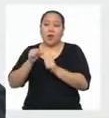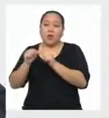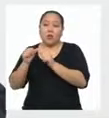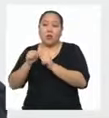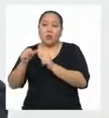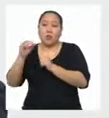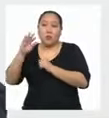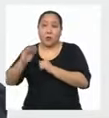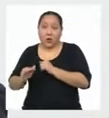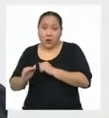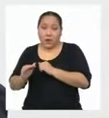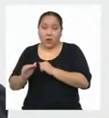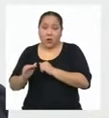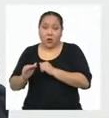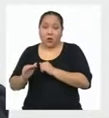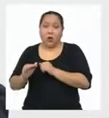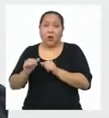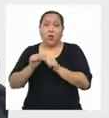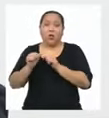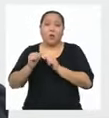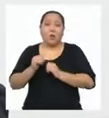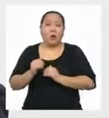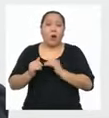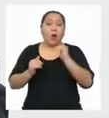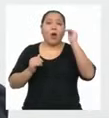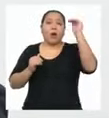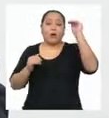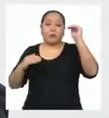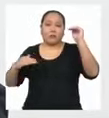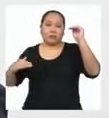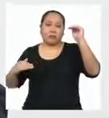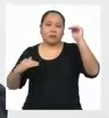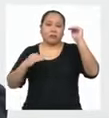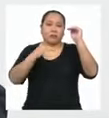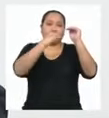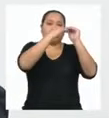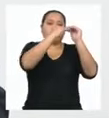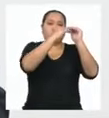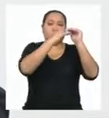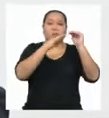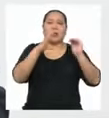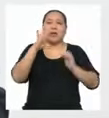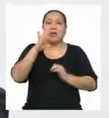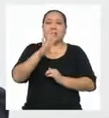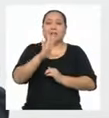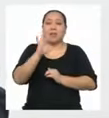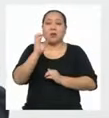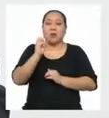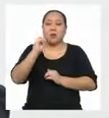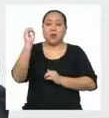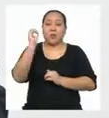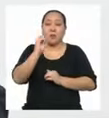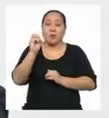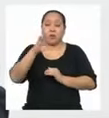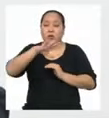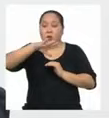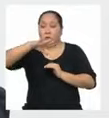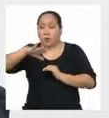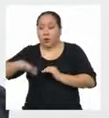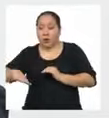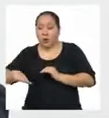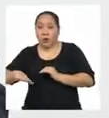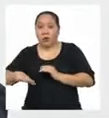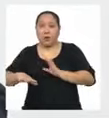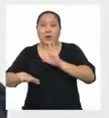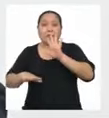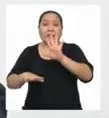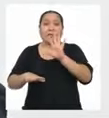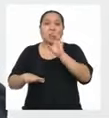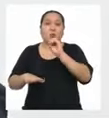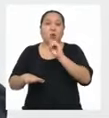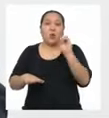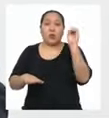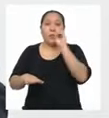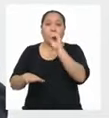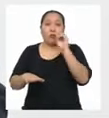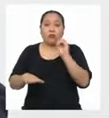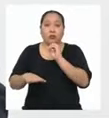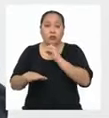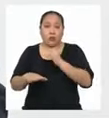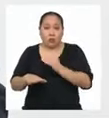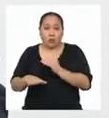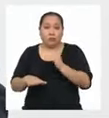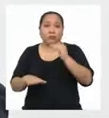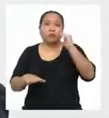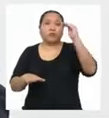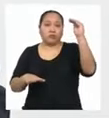mayor El 50% de los datos son inferiores a su valor Y el 50% de los datos